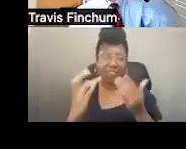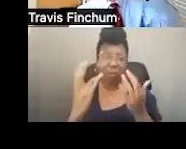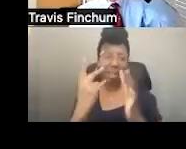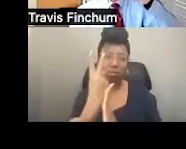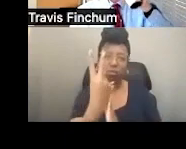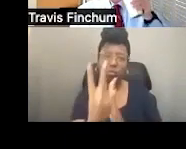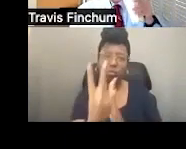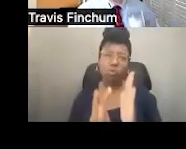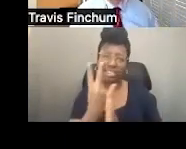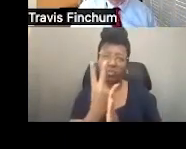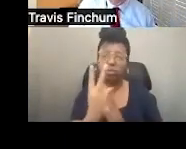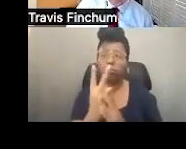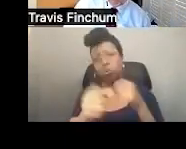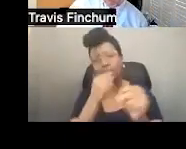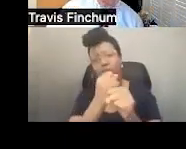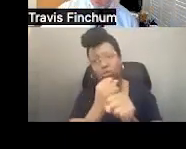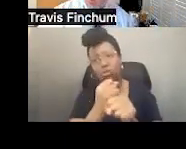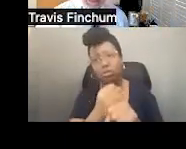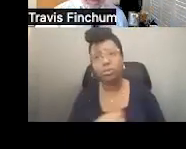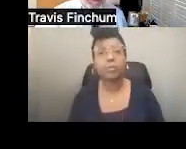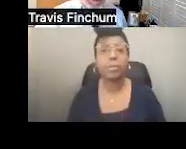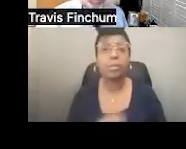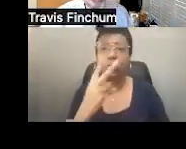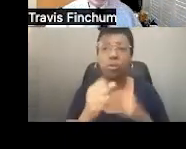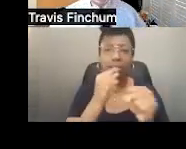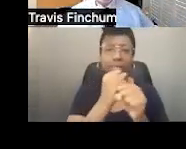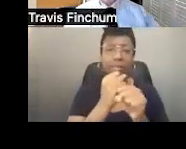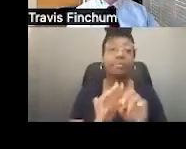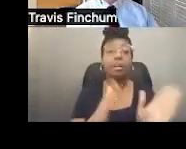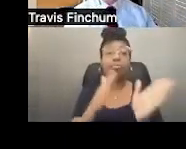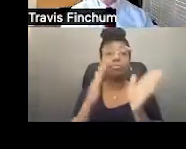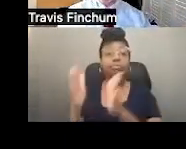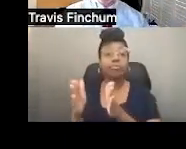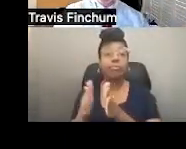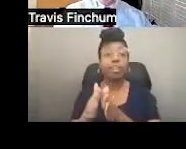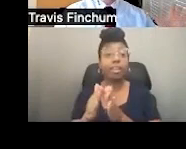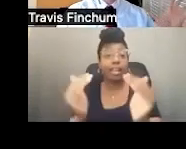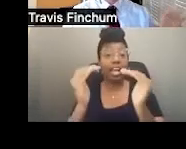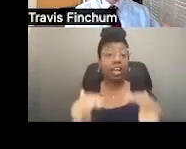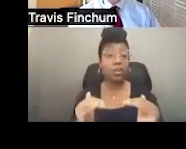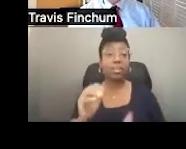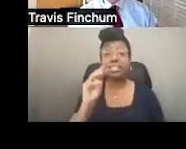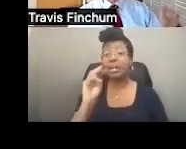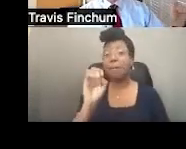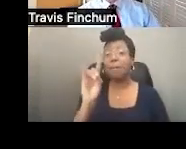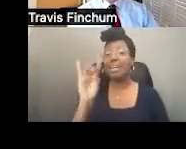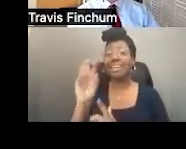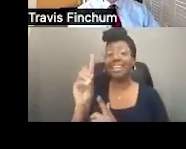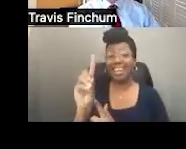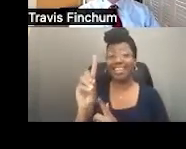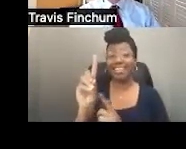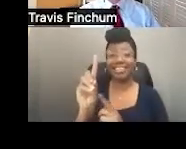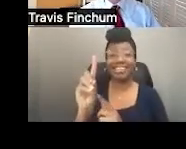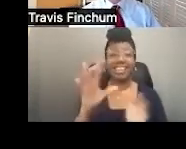discapacidad son 24 meses. El próximo programa médico del que quiero hablar es Medicaid. El Medicaid